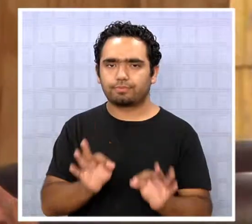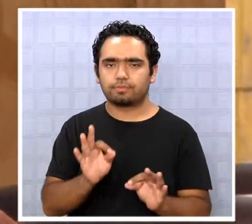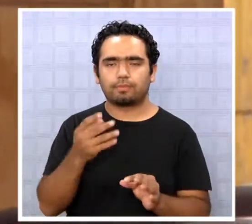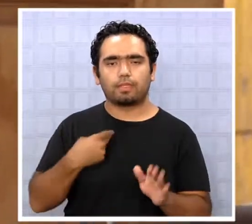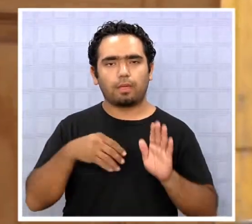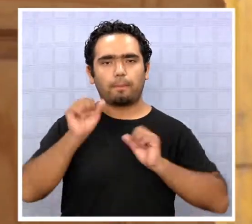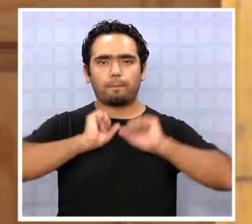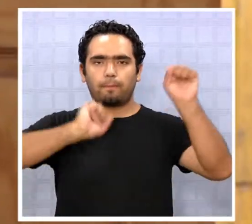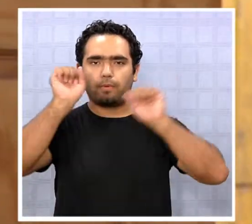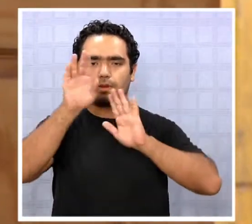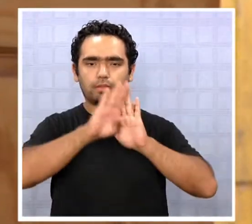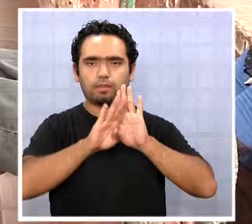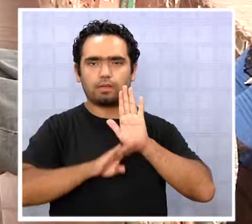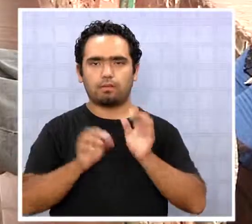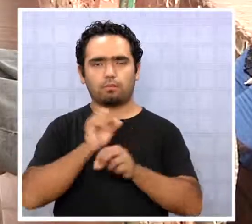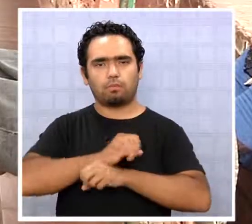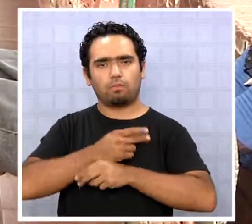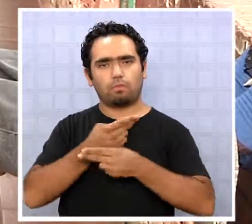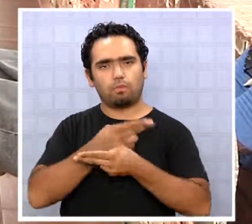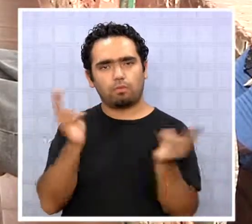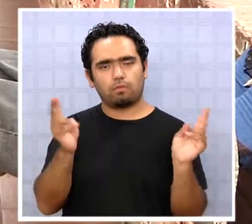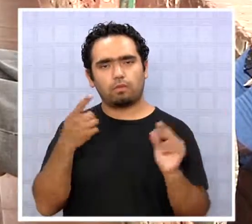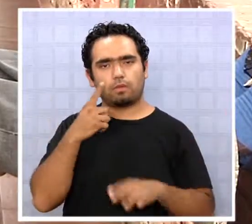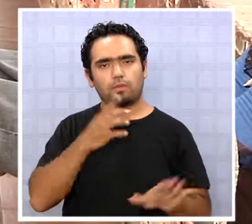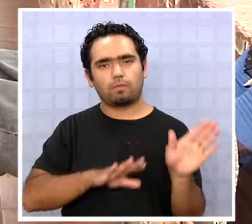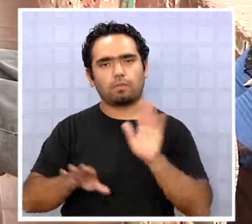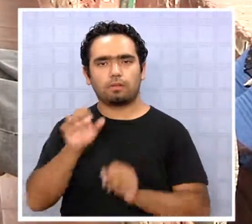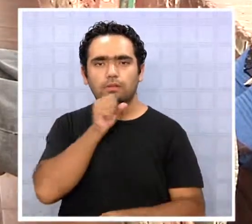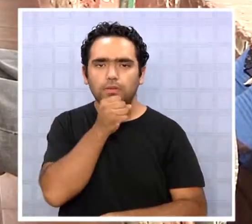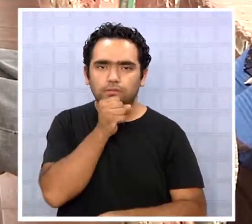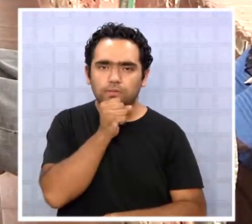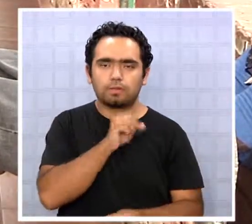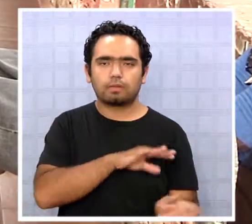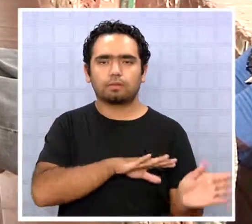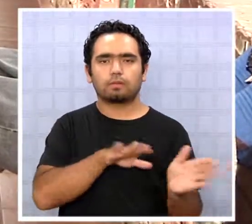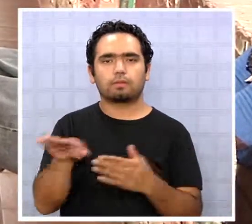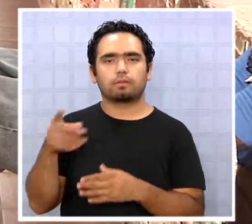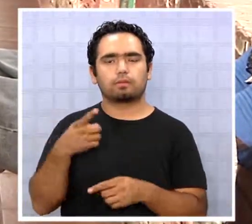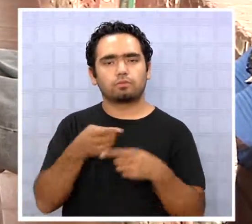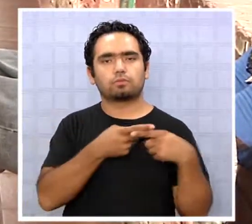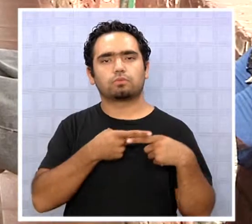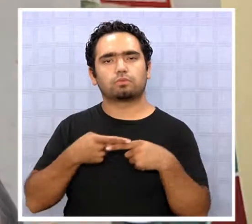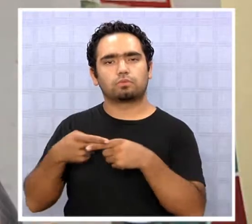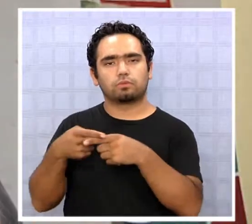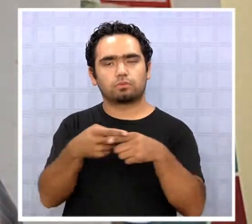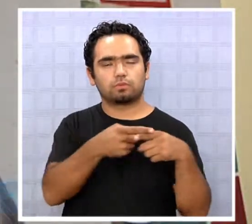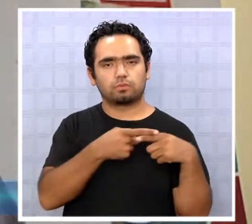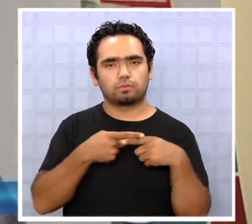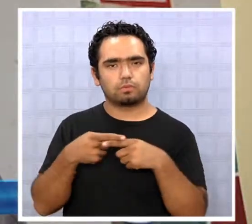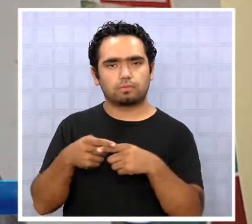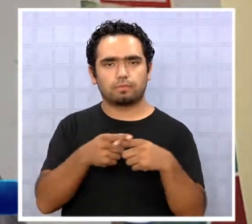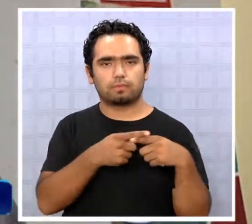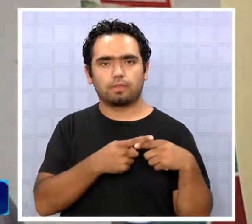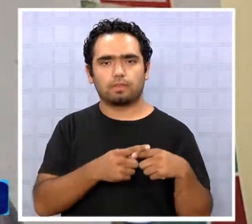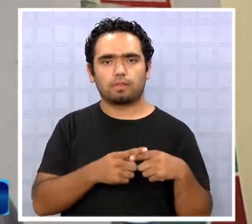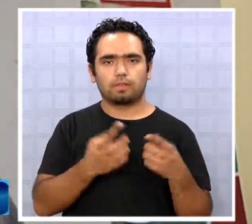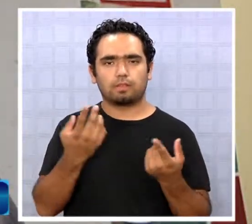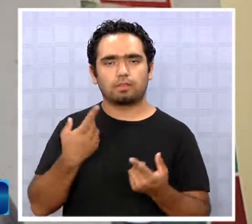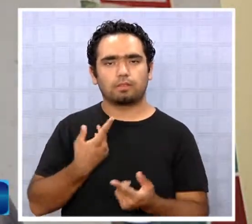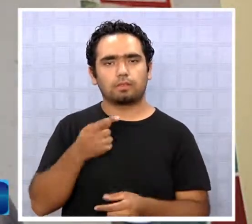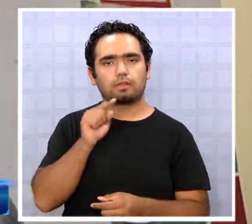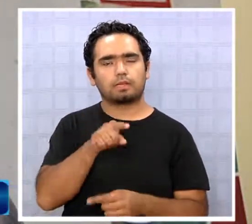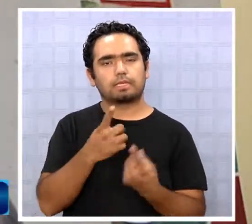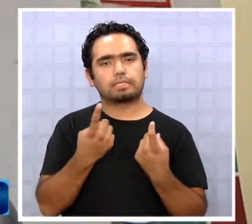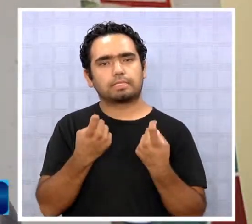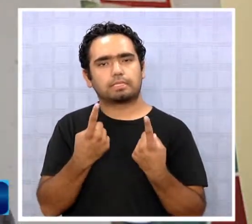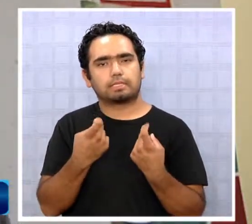y así proteger a nuestros adultos mayores. Es una sociedad que está dando signos en este último tiempo, pero que necesita dar